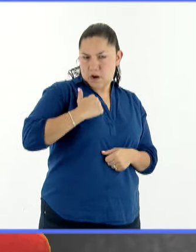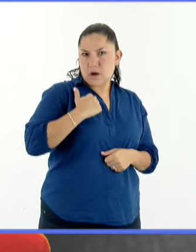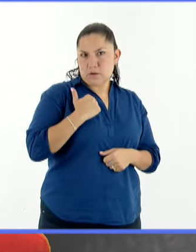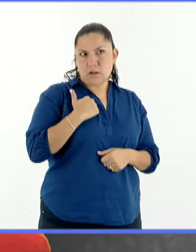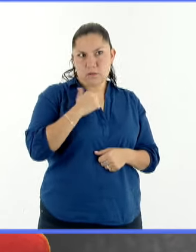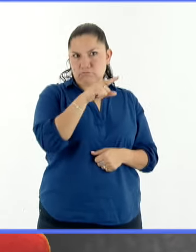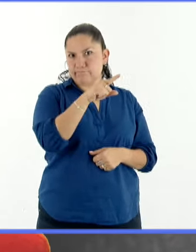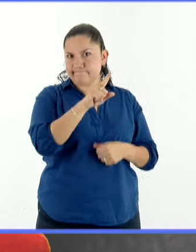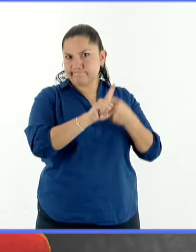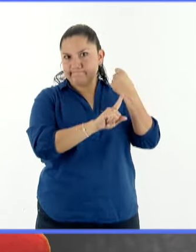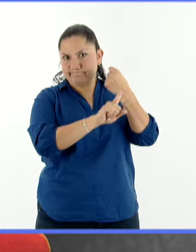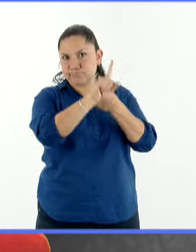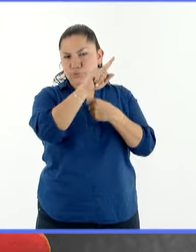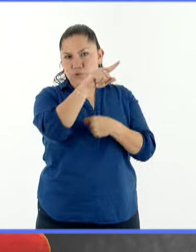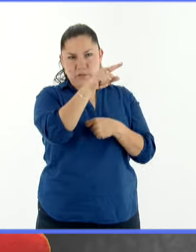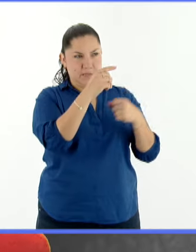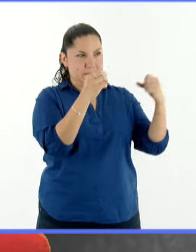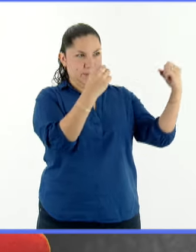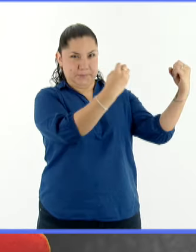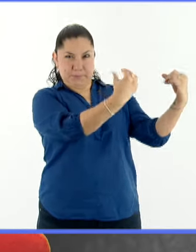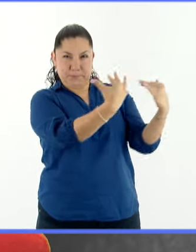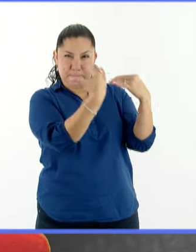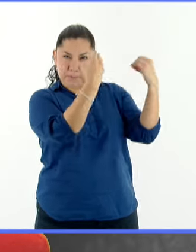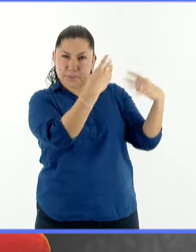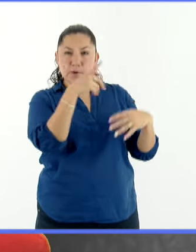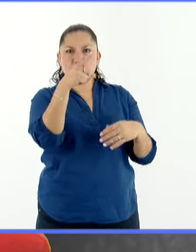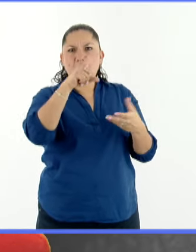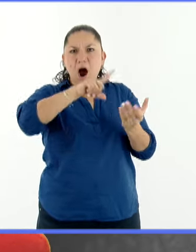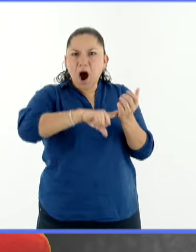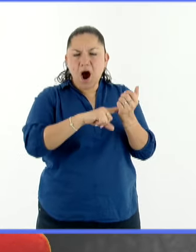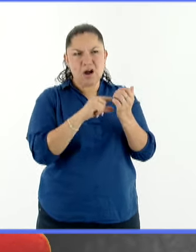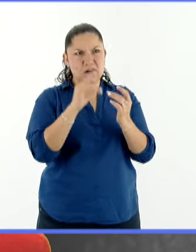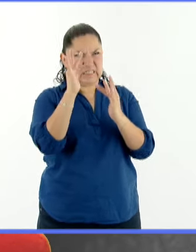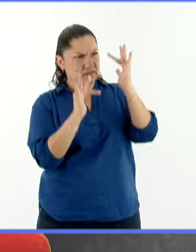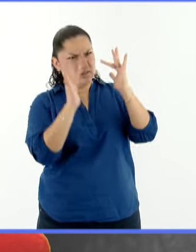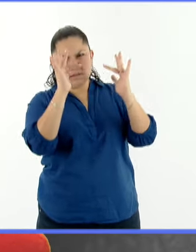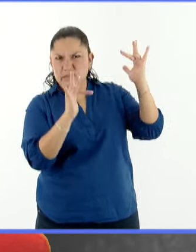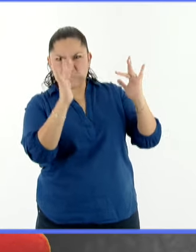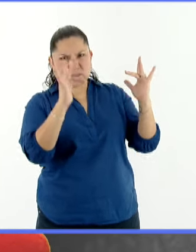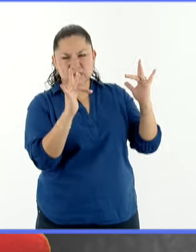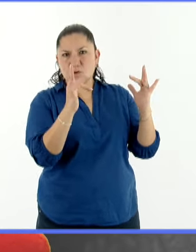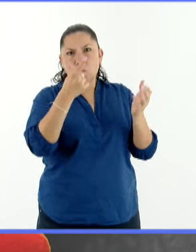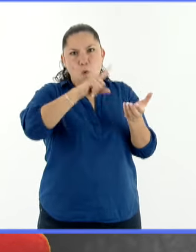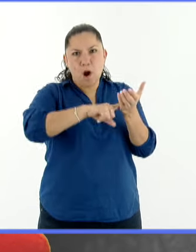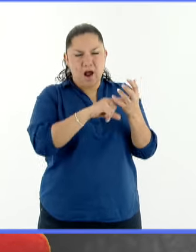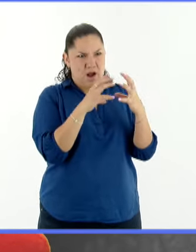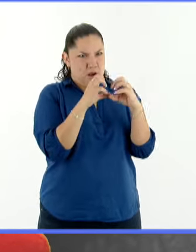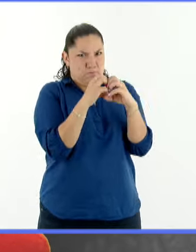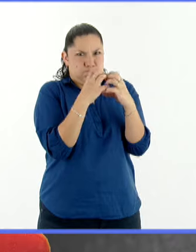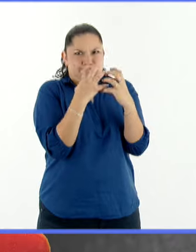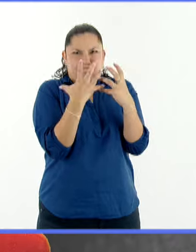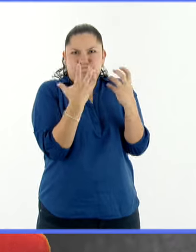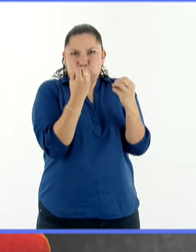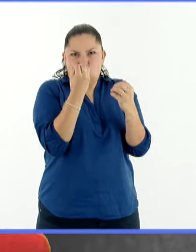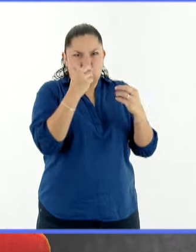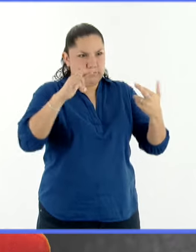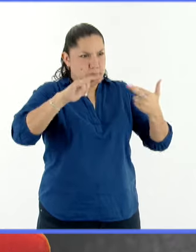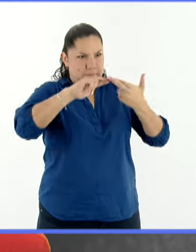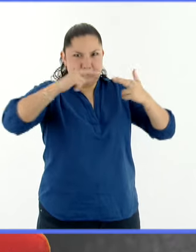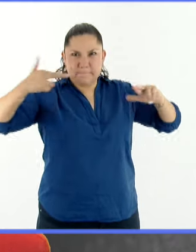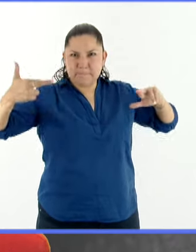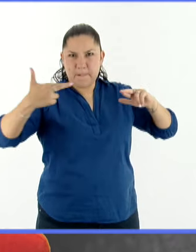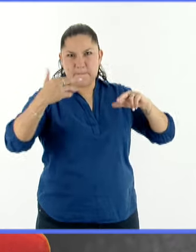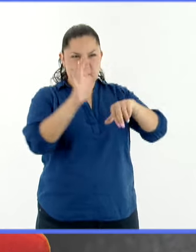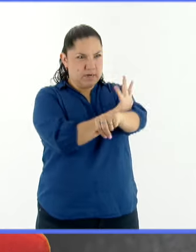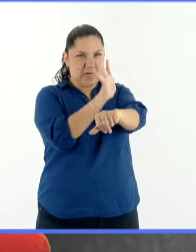a esto hubo una sobrecarga y después un apagón en toda una región importante del país. Entonces, particularmente, como estas